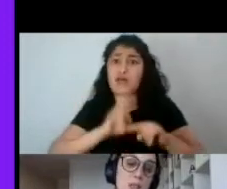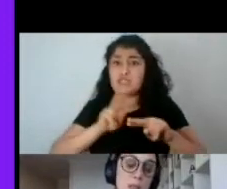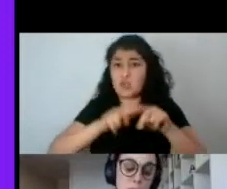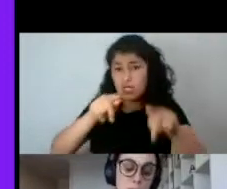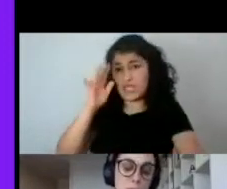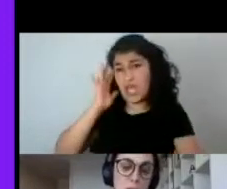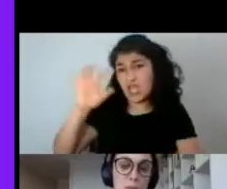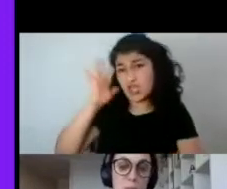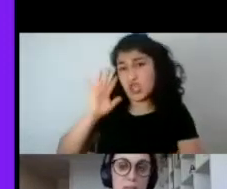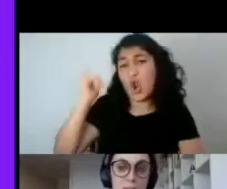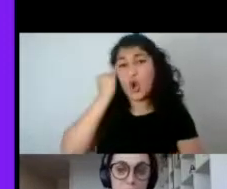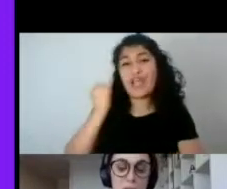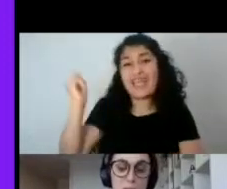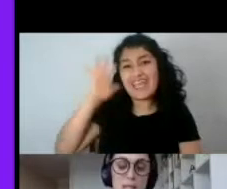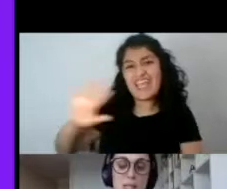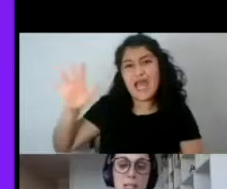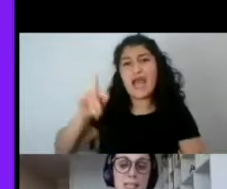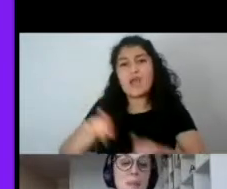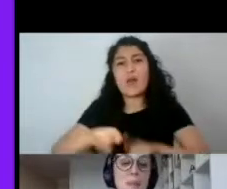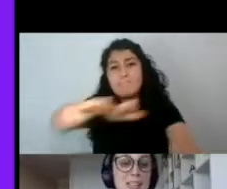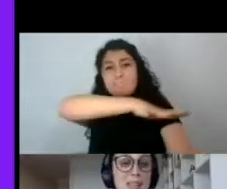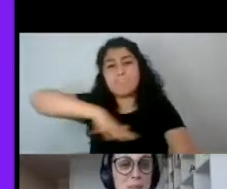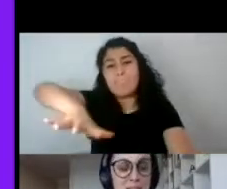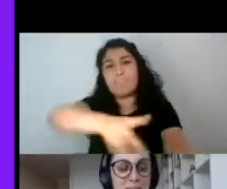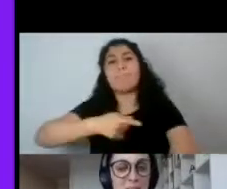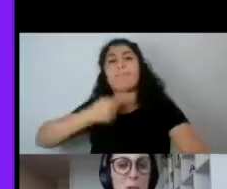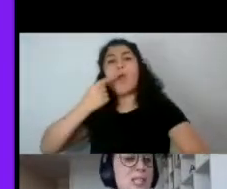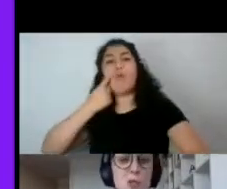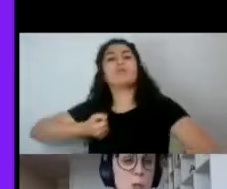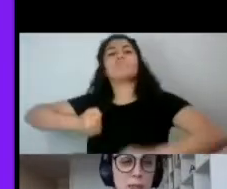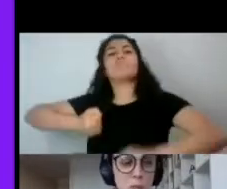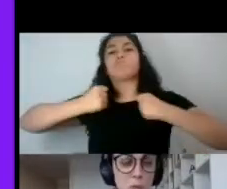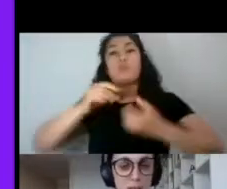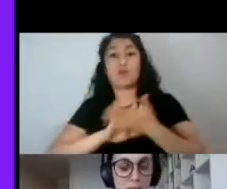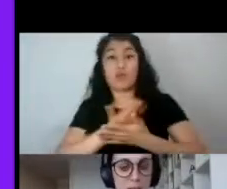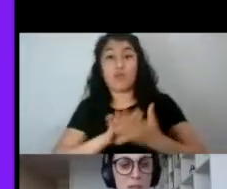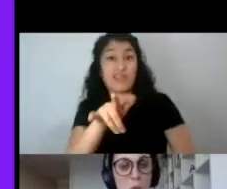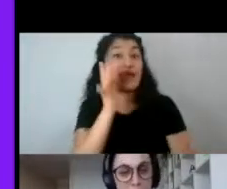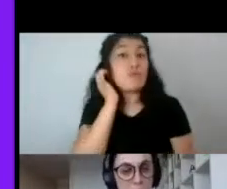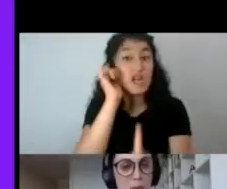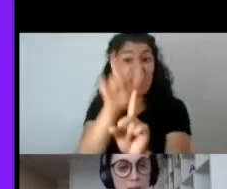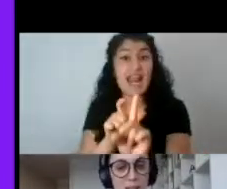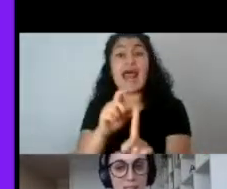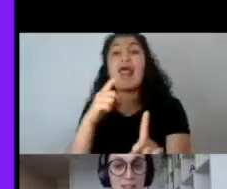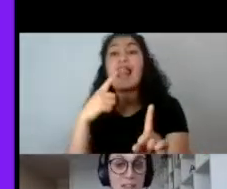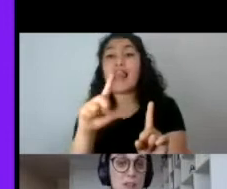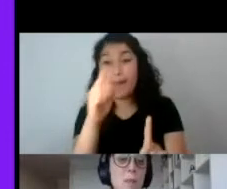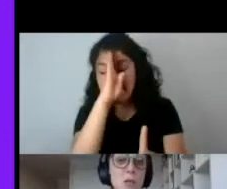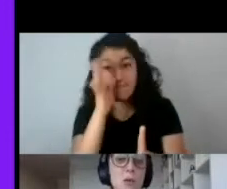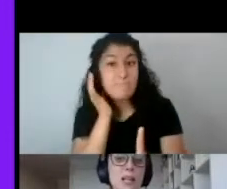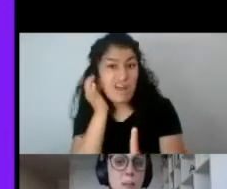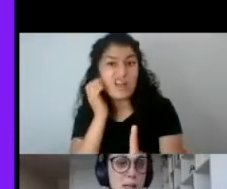caso, por supuesto, también patriarcal. O sea, esta perra también no es cualquier mujer. Hay un cuerpo acá que está